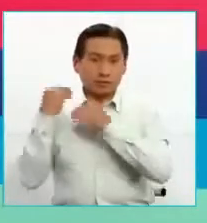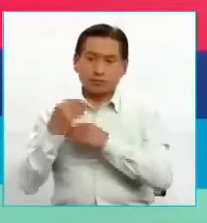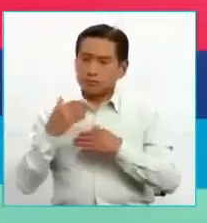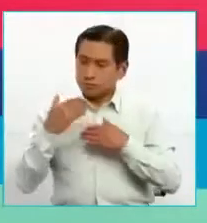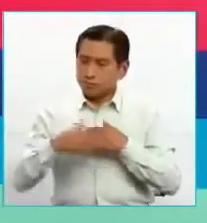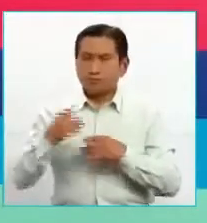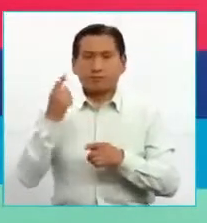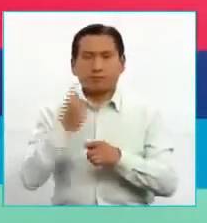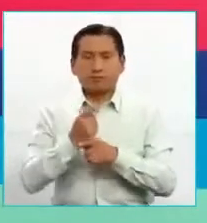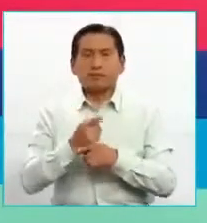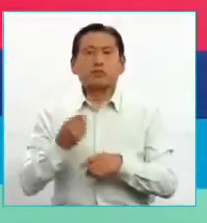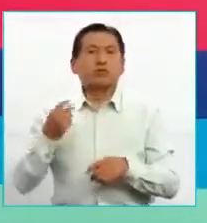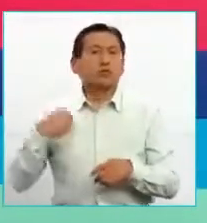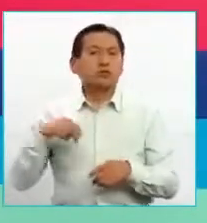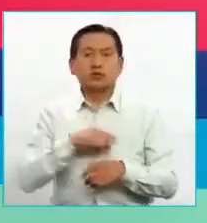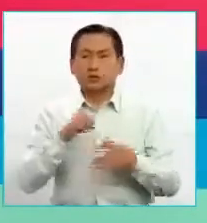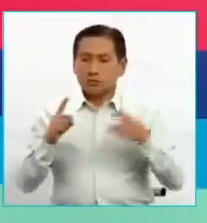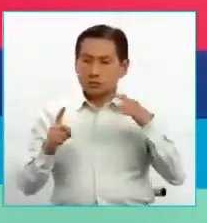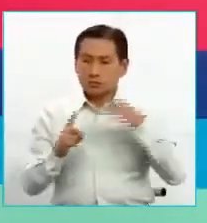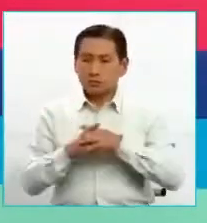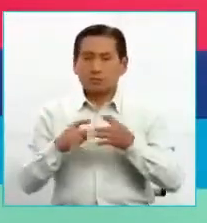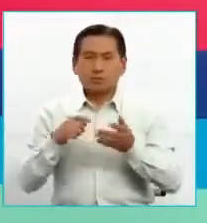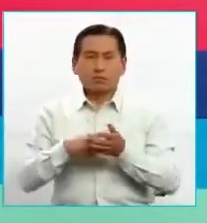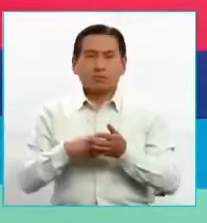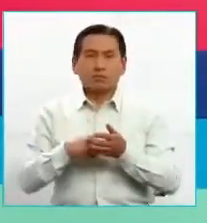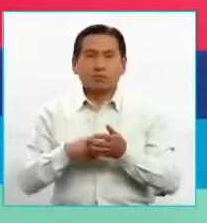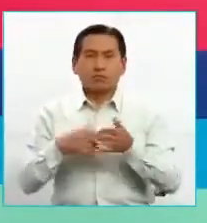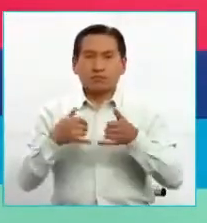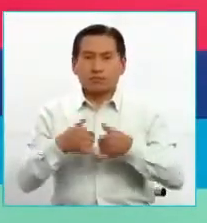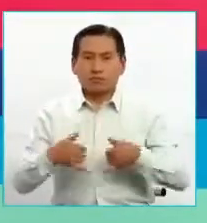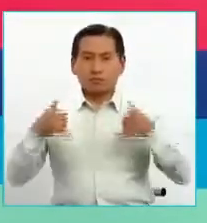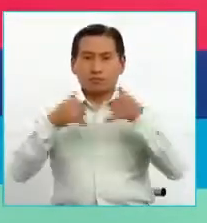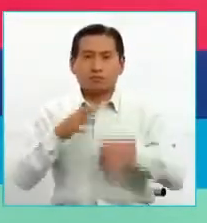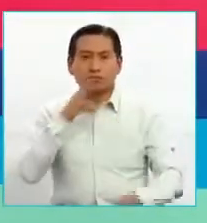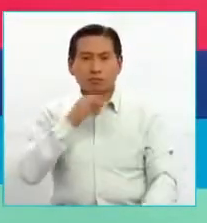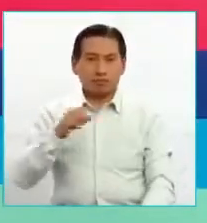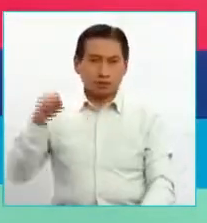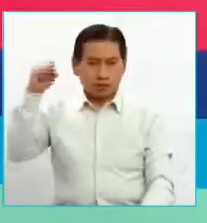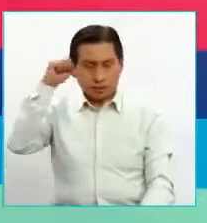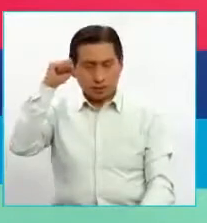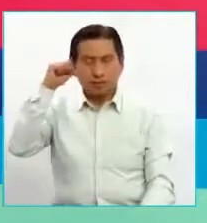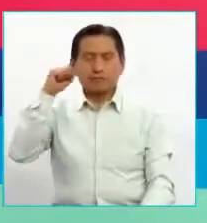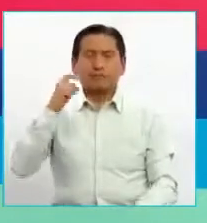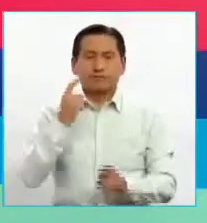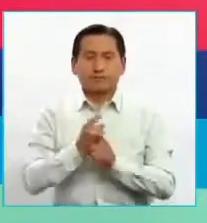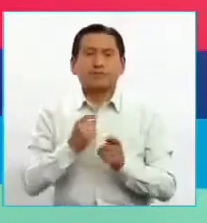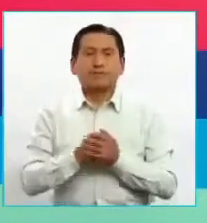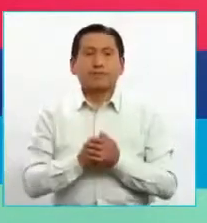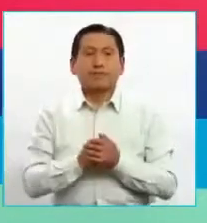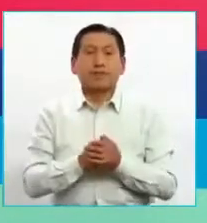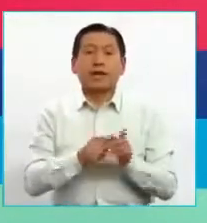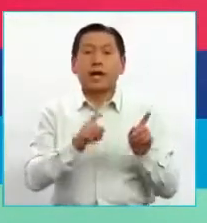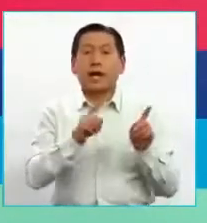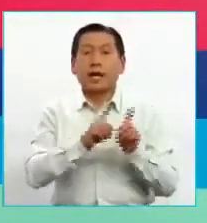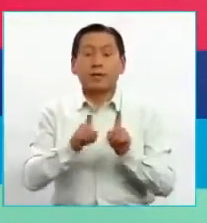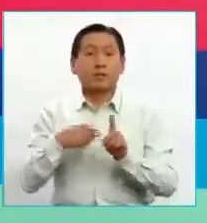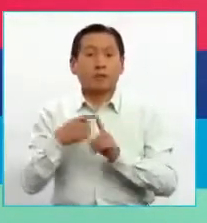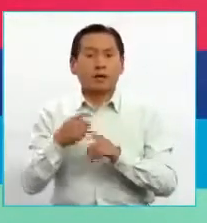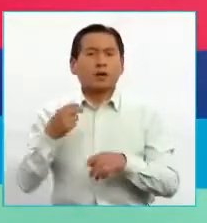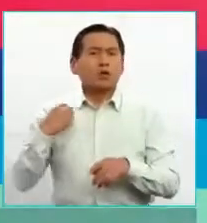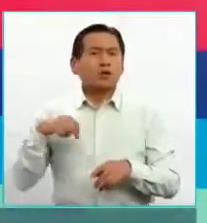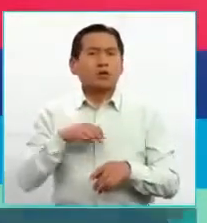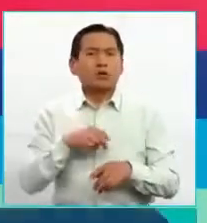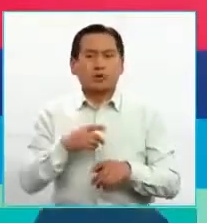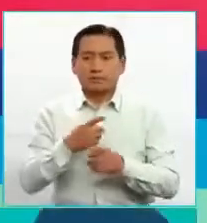cumplir. Vamos a generar los premios Eduardo Avaroa, pero también vamos a